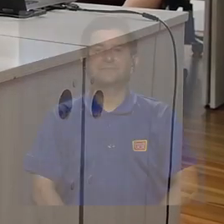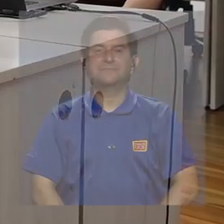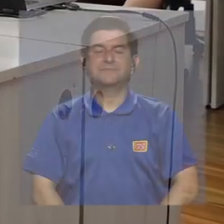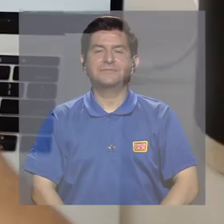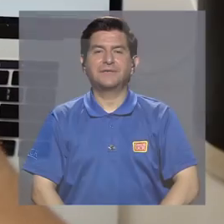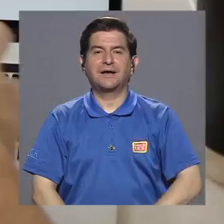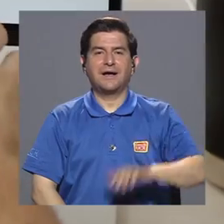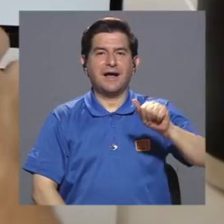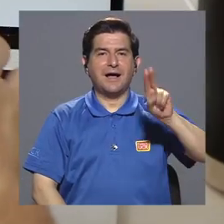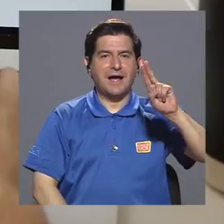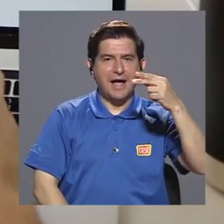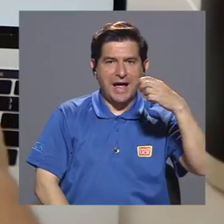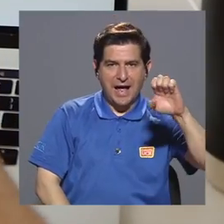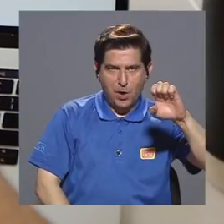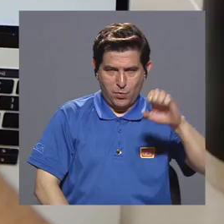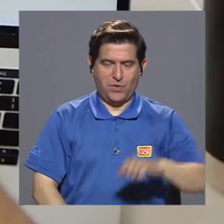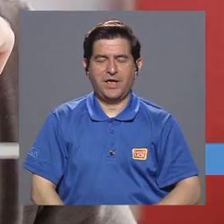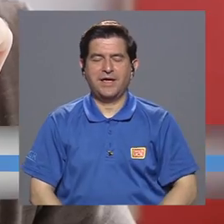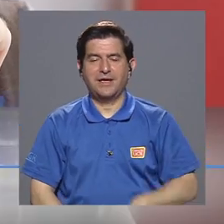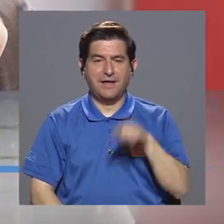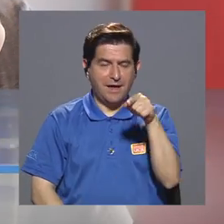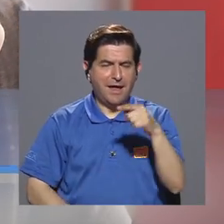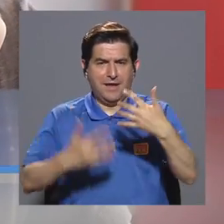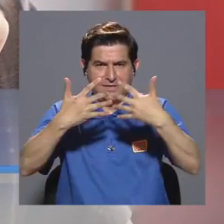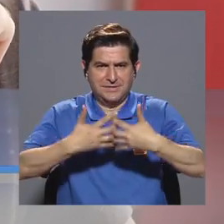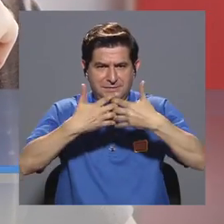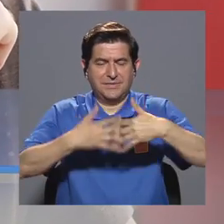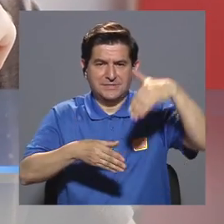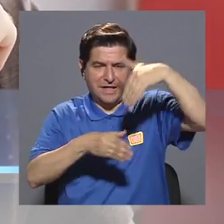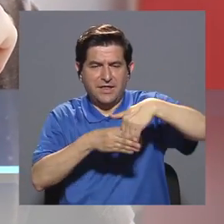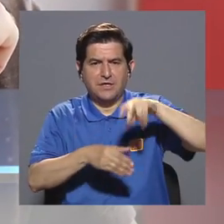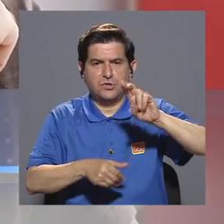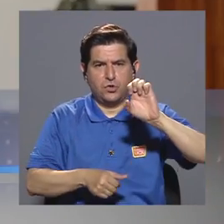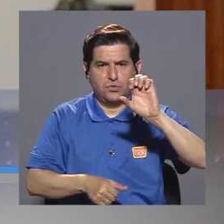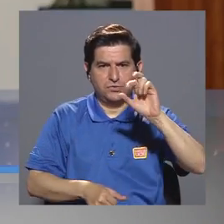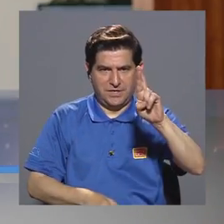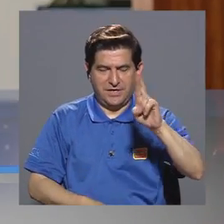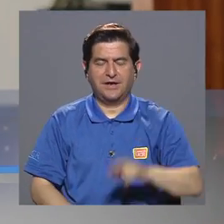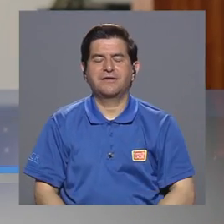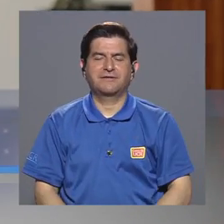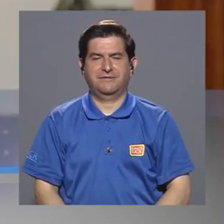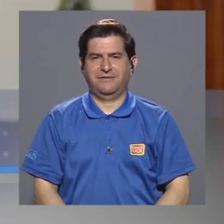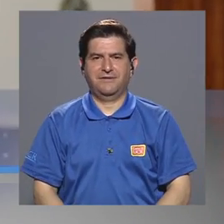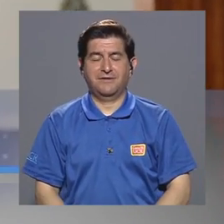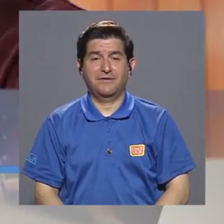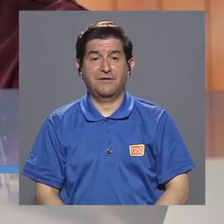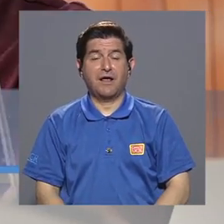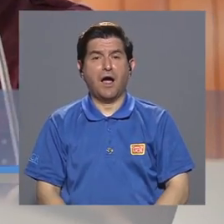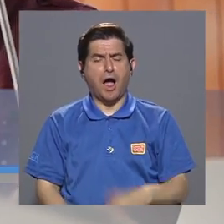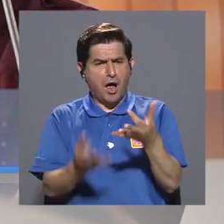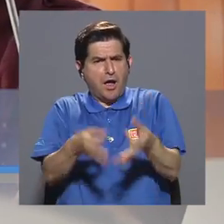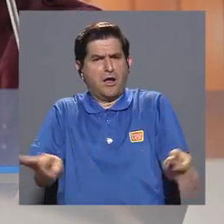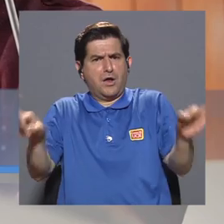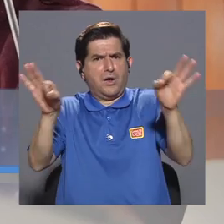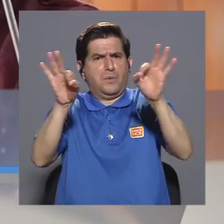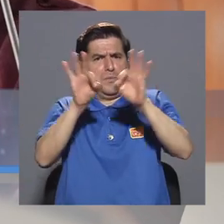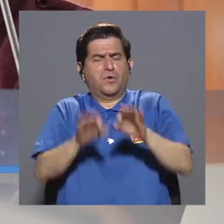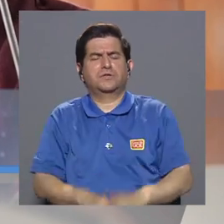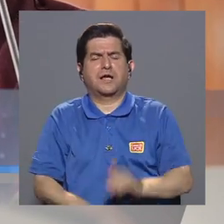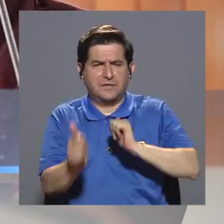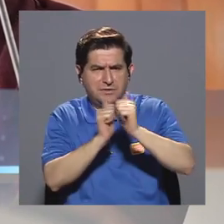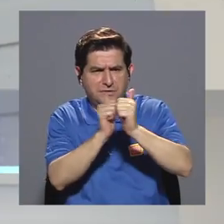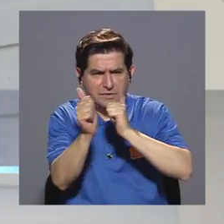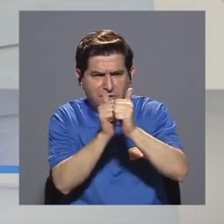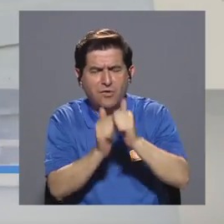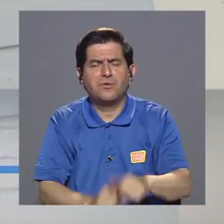La Agencia Universitaria para la Gestión del Emprendimiento de la UCR, más conocida como AUGE, fue destacada en uno de